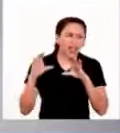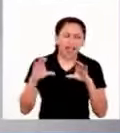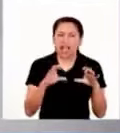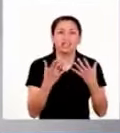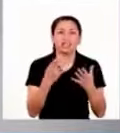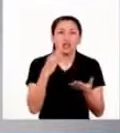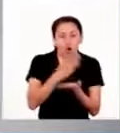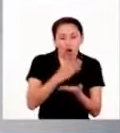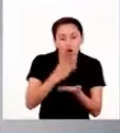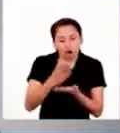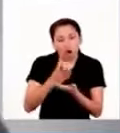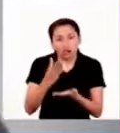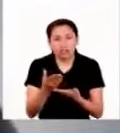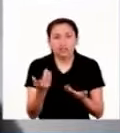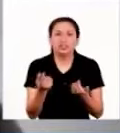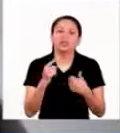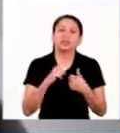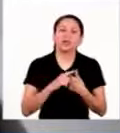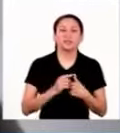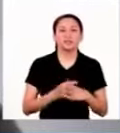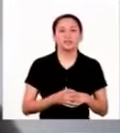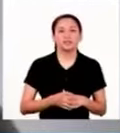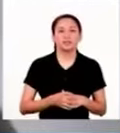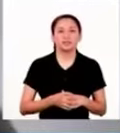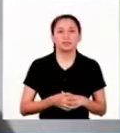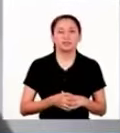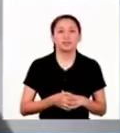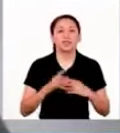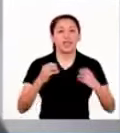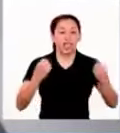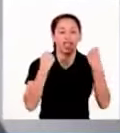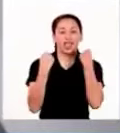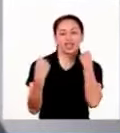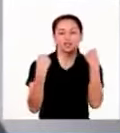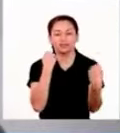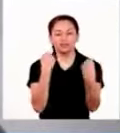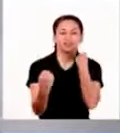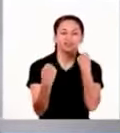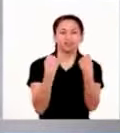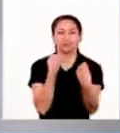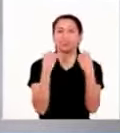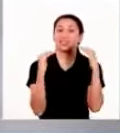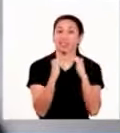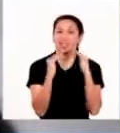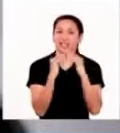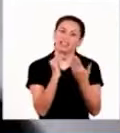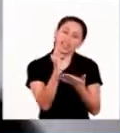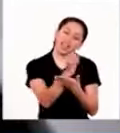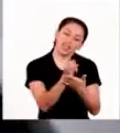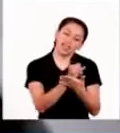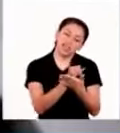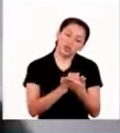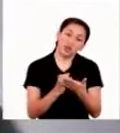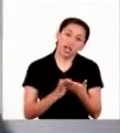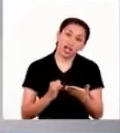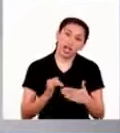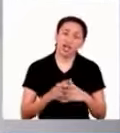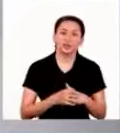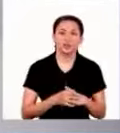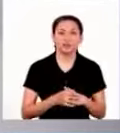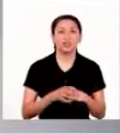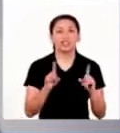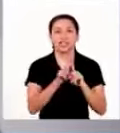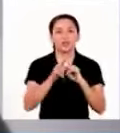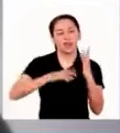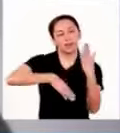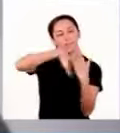muchas actividades, por ejemplo, cocinamos, hacemos ejercicios en casa, dibujamos